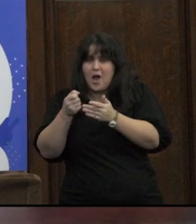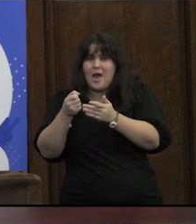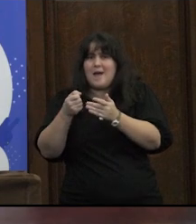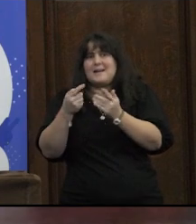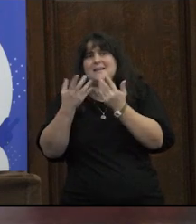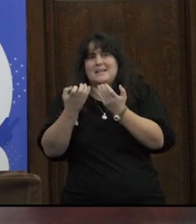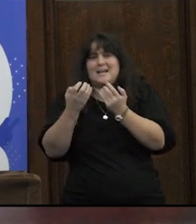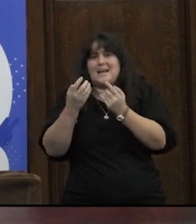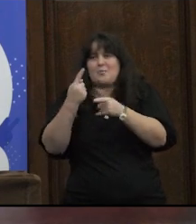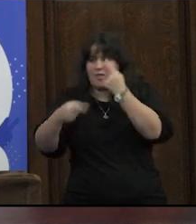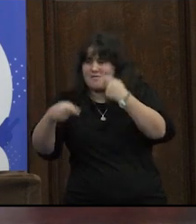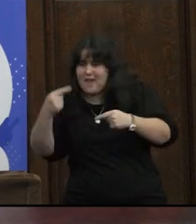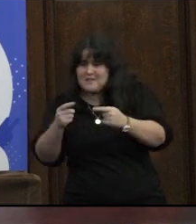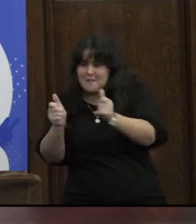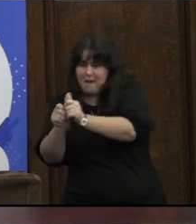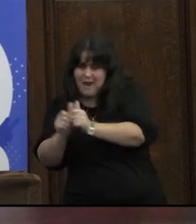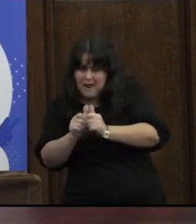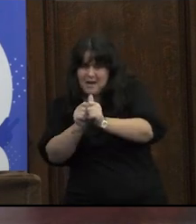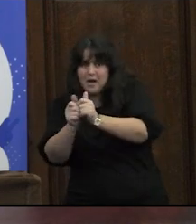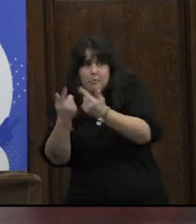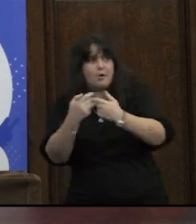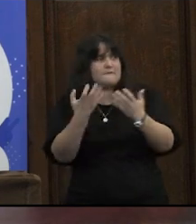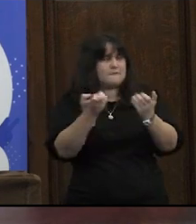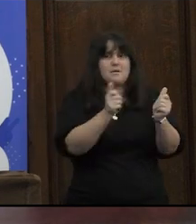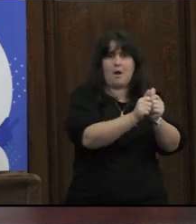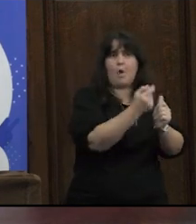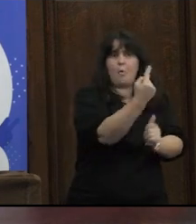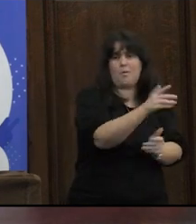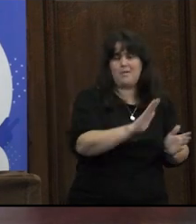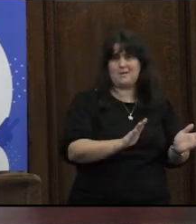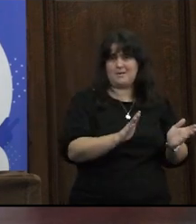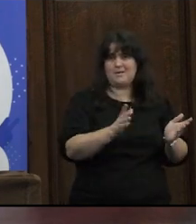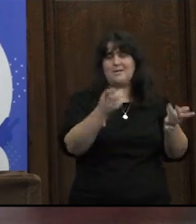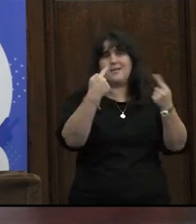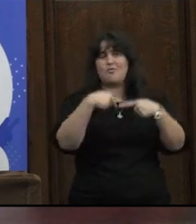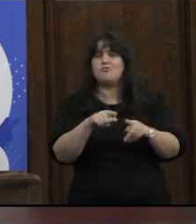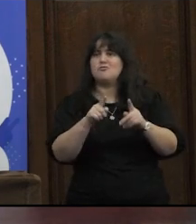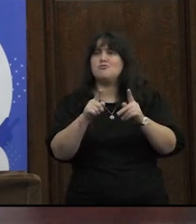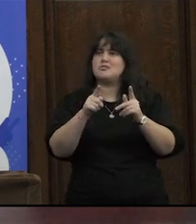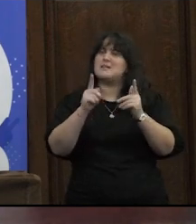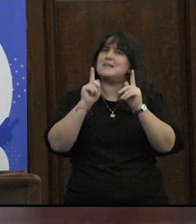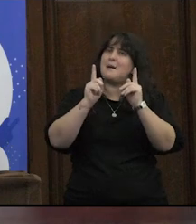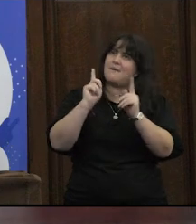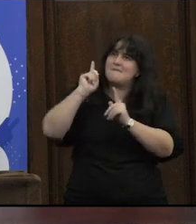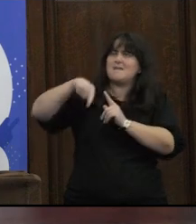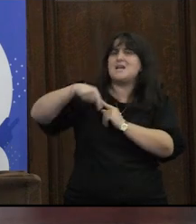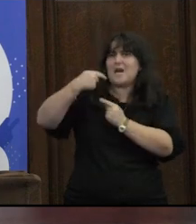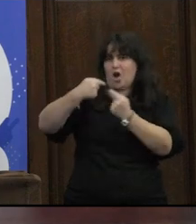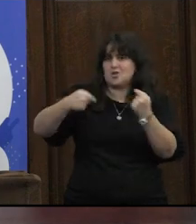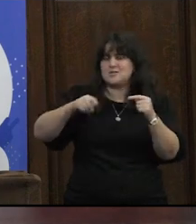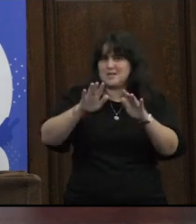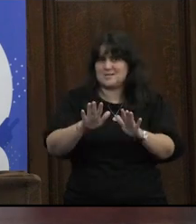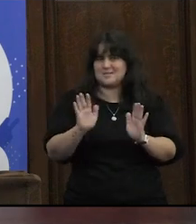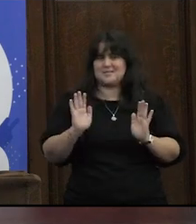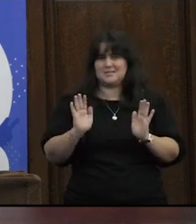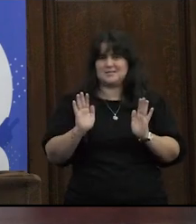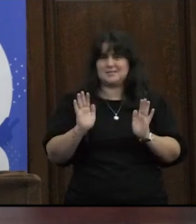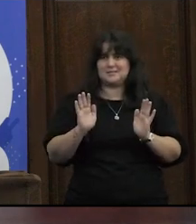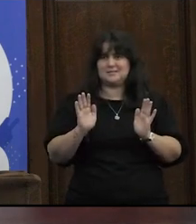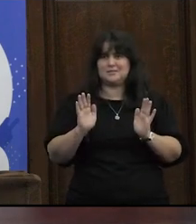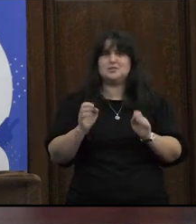del poliamor y tener un deseo muy fuerte de tener una relación estable entonces digo también se generan estas cosas